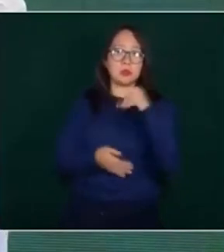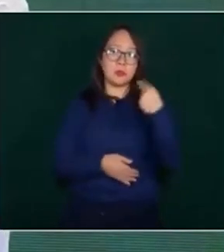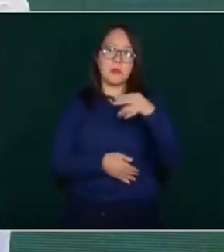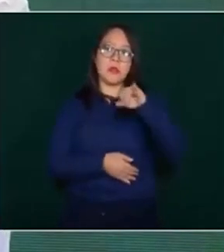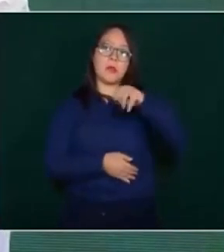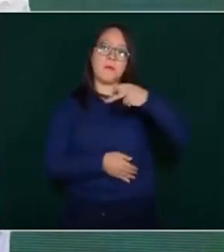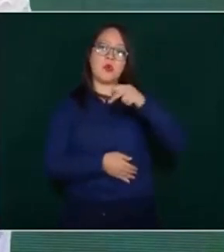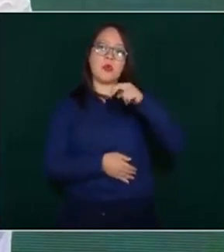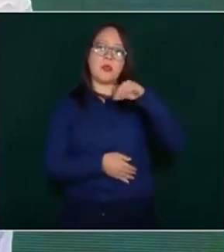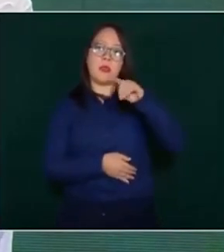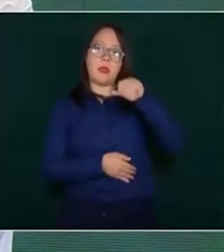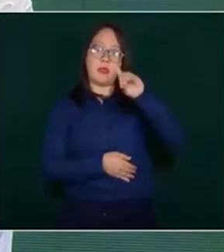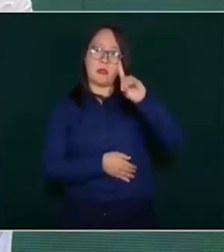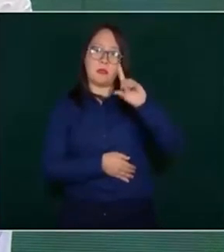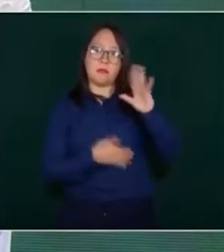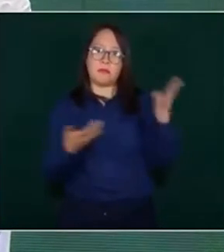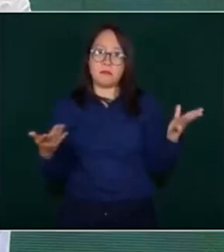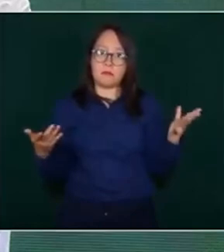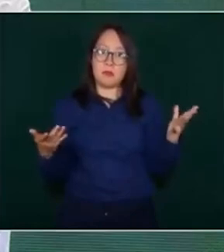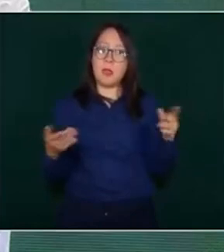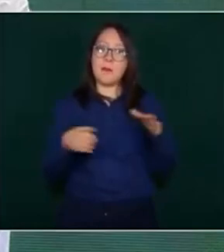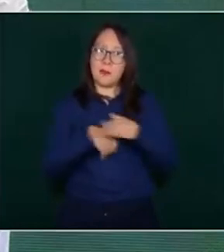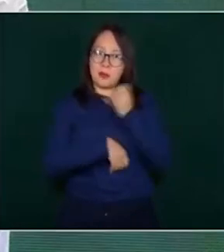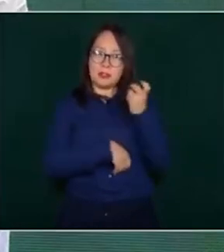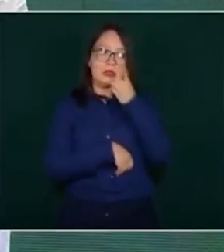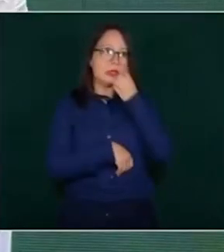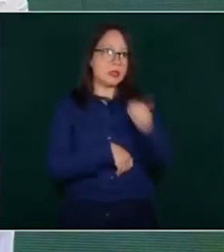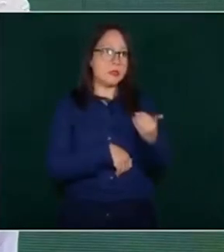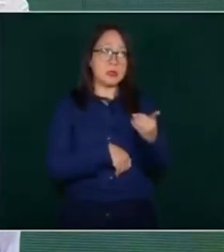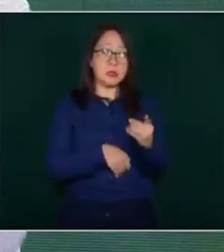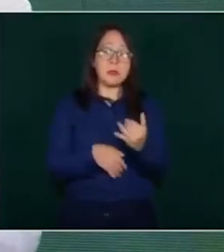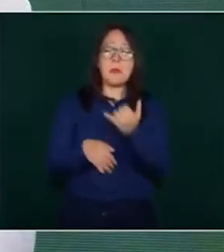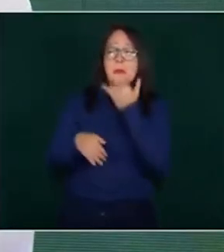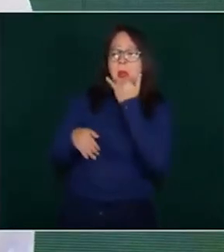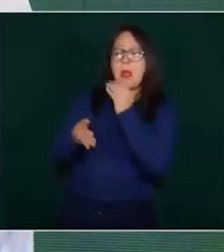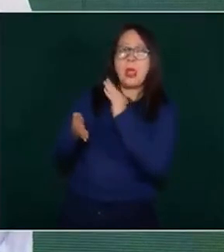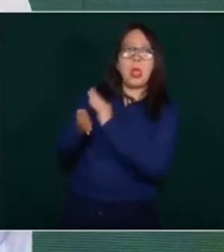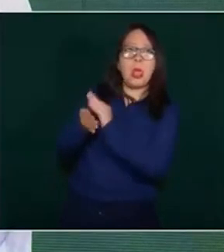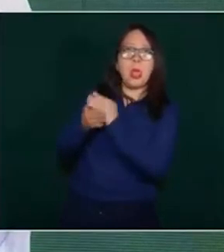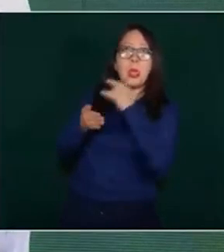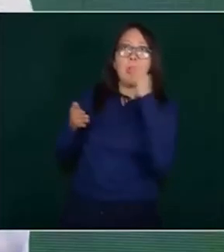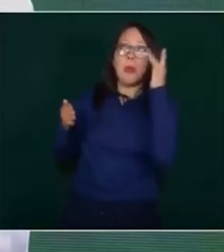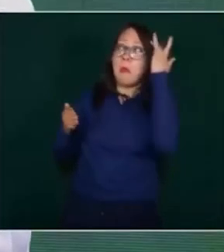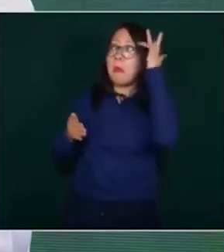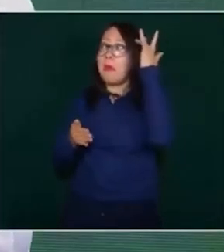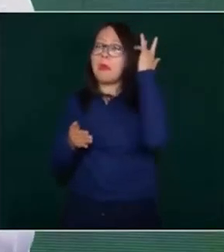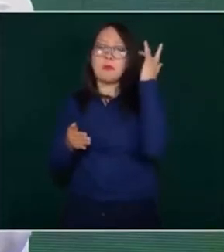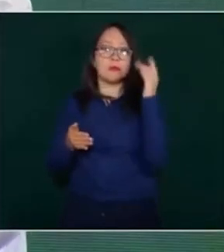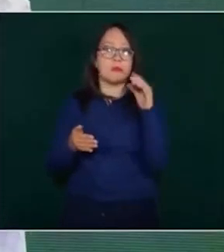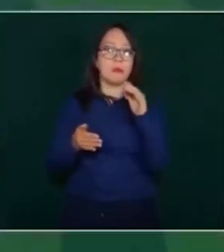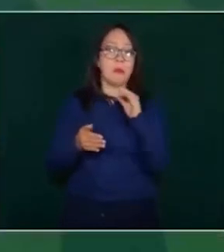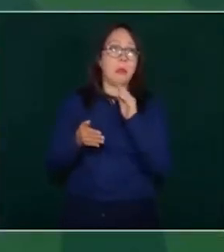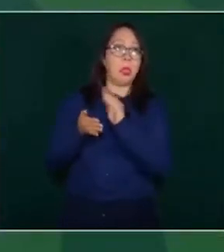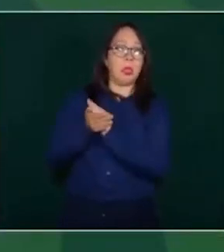impunidad, que se castiguen